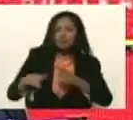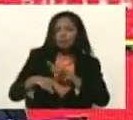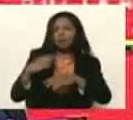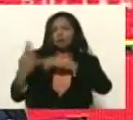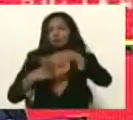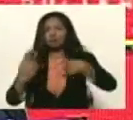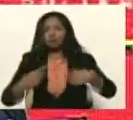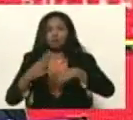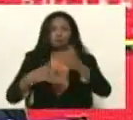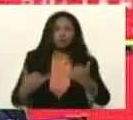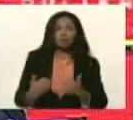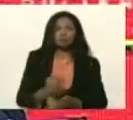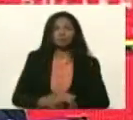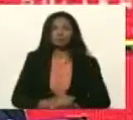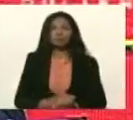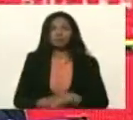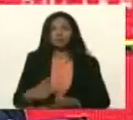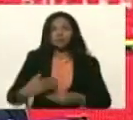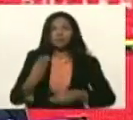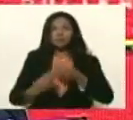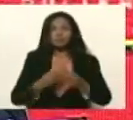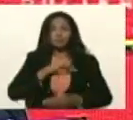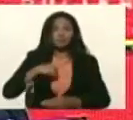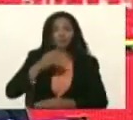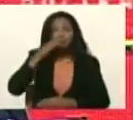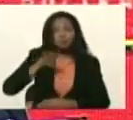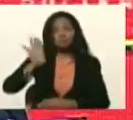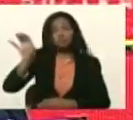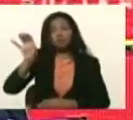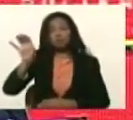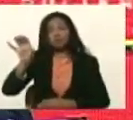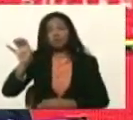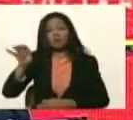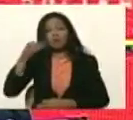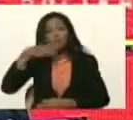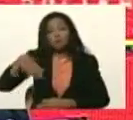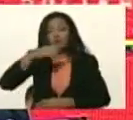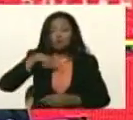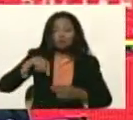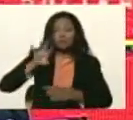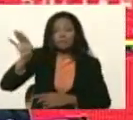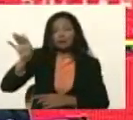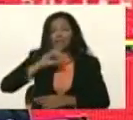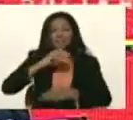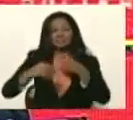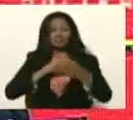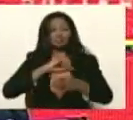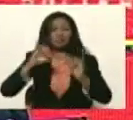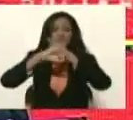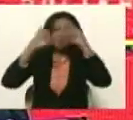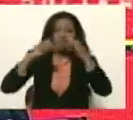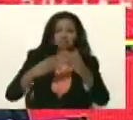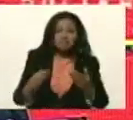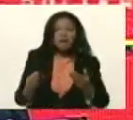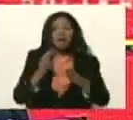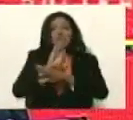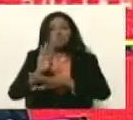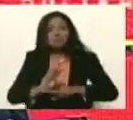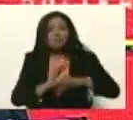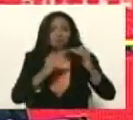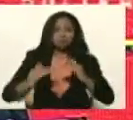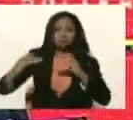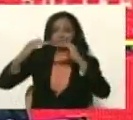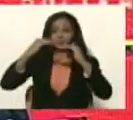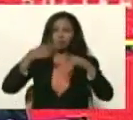revolución puede hacer por nuestro pueblo y nuestra patria el milagro de la felicidad de la protección de la